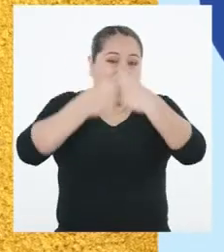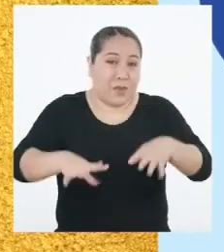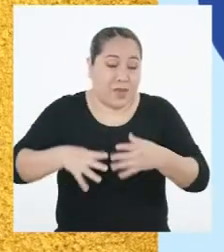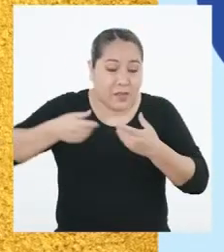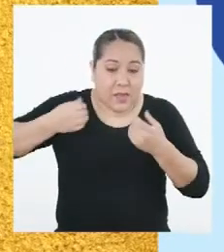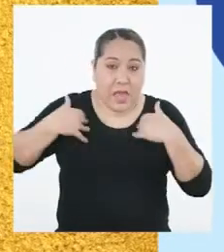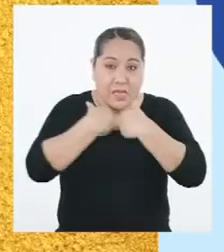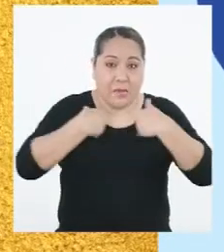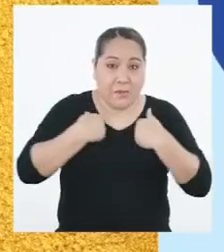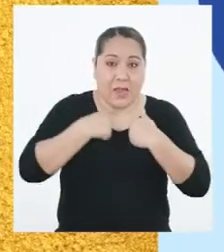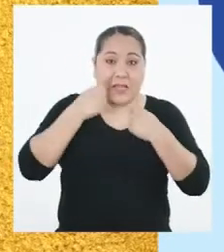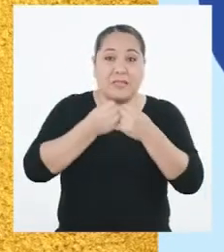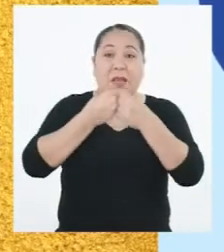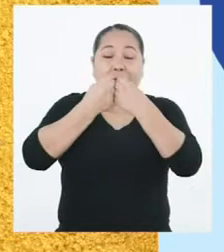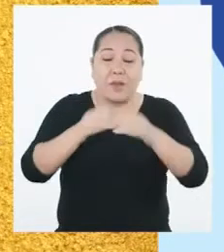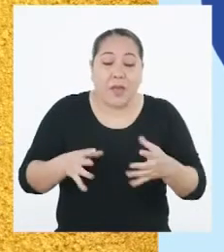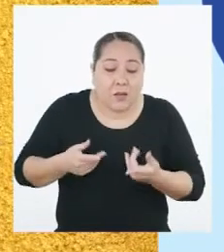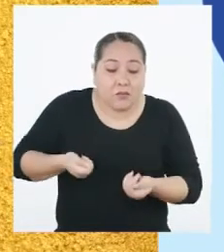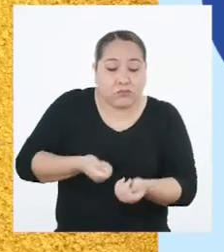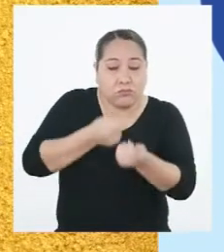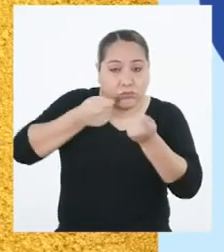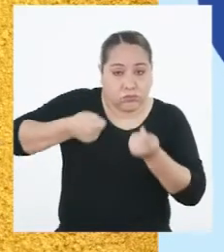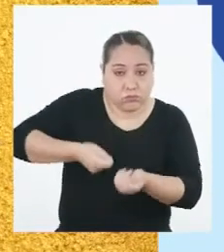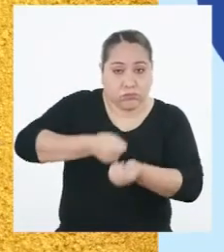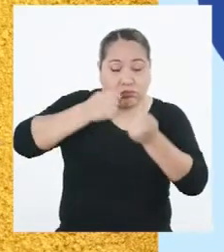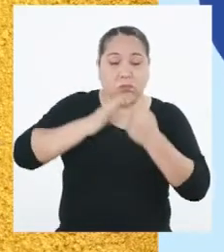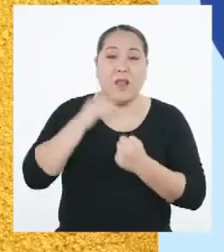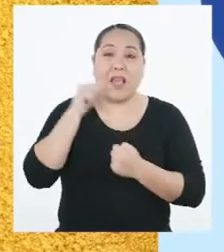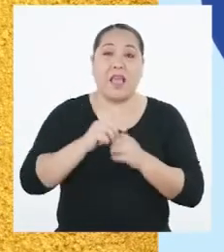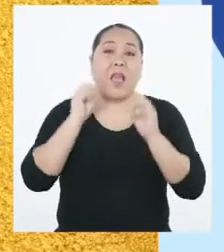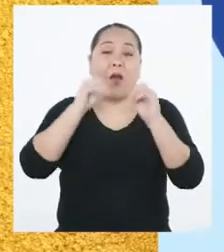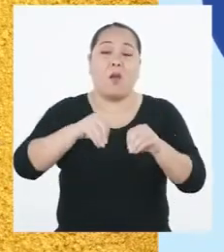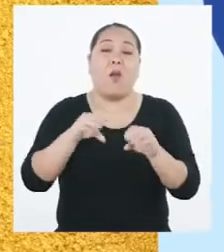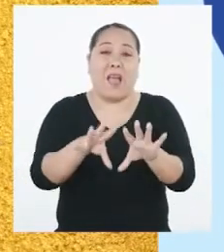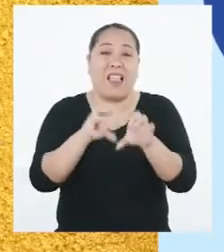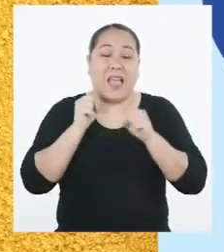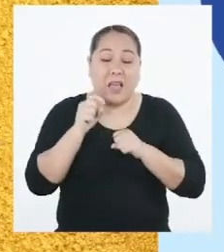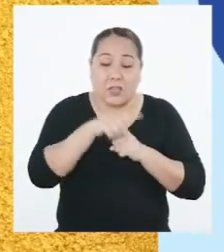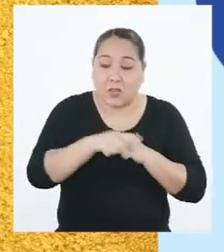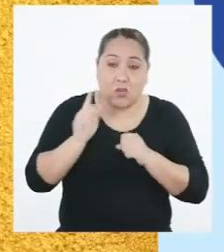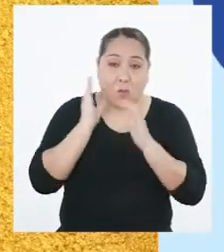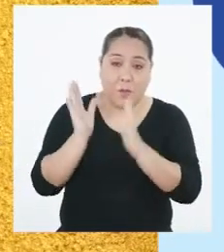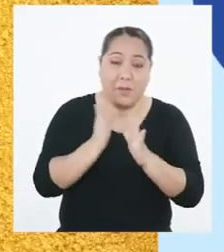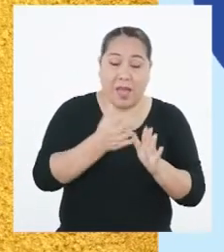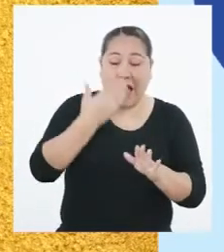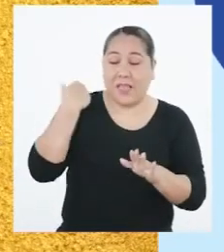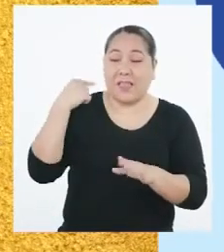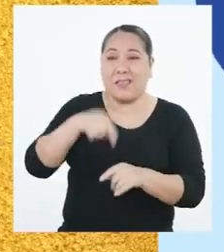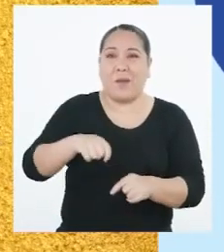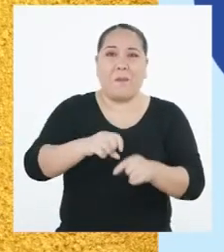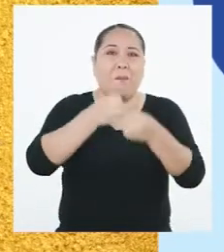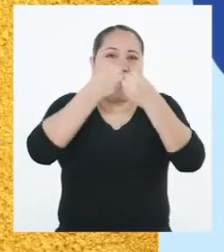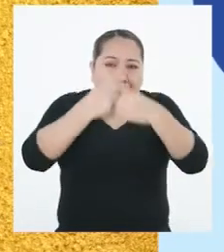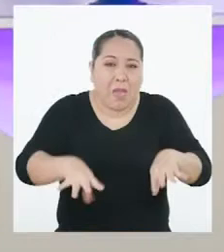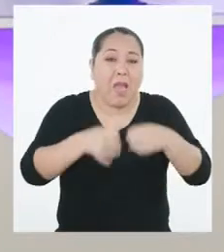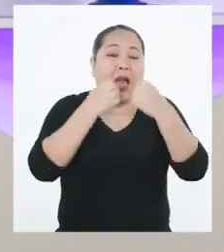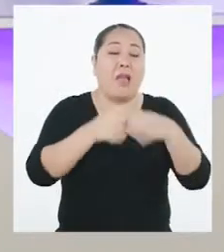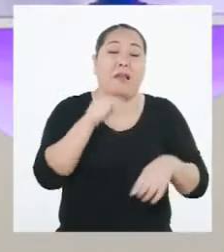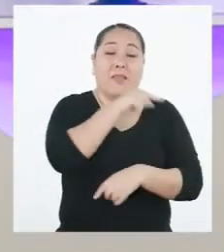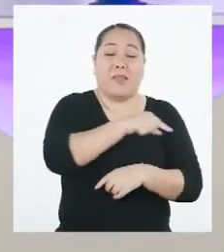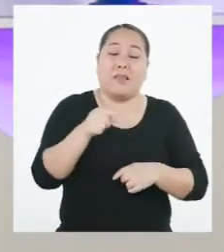y la agricultura. Y de darse las heladas y no estar preparados, les puede generar grandes pérdidas económicas.